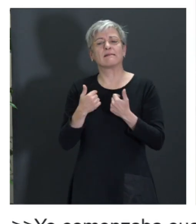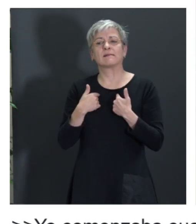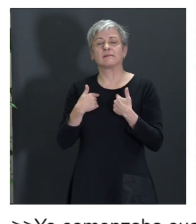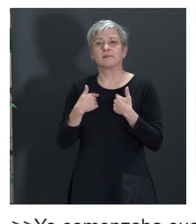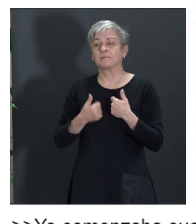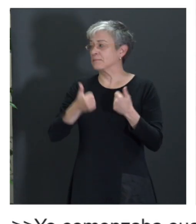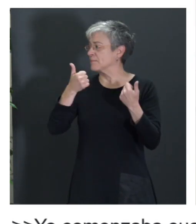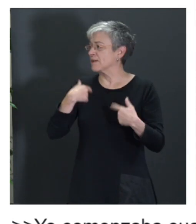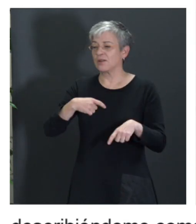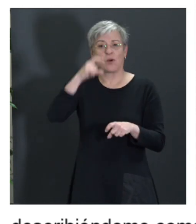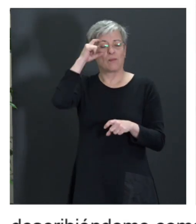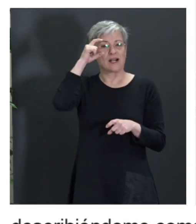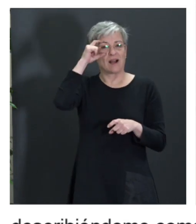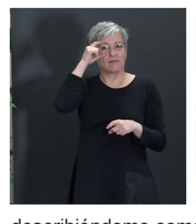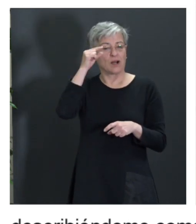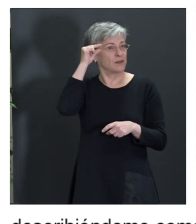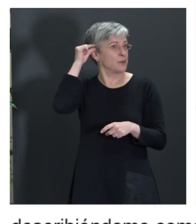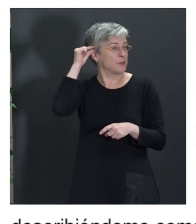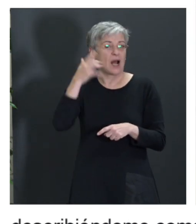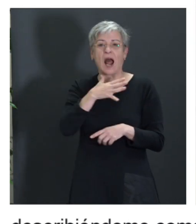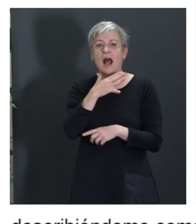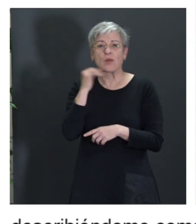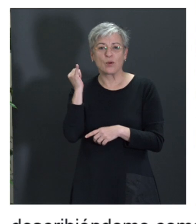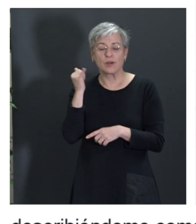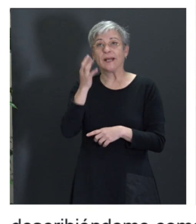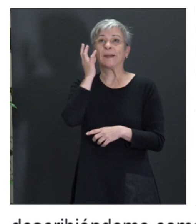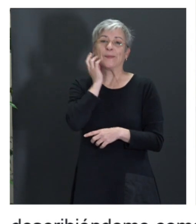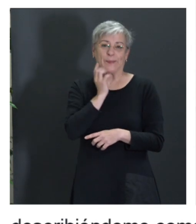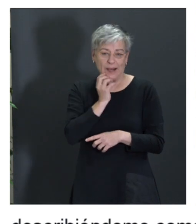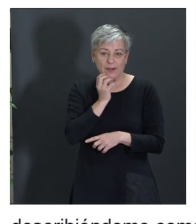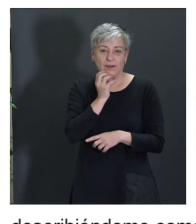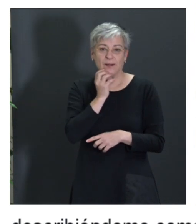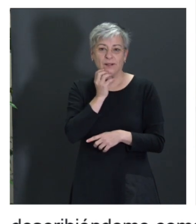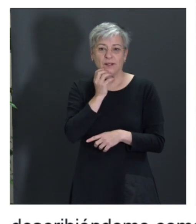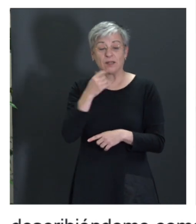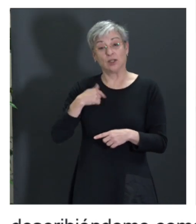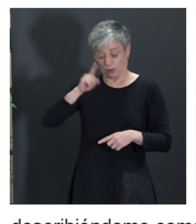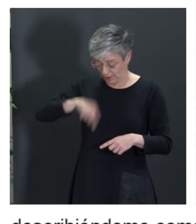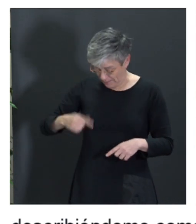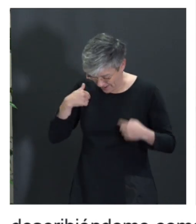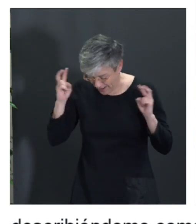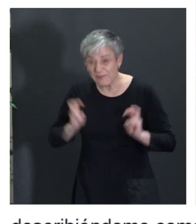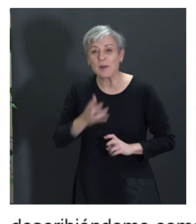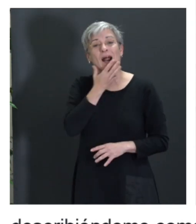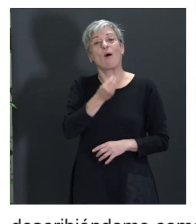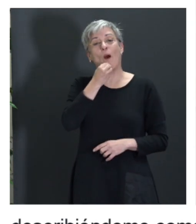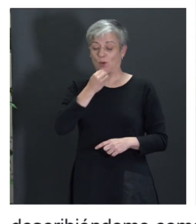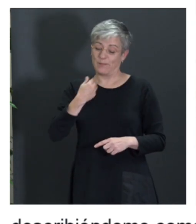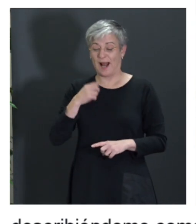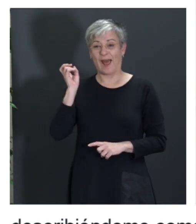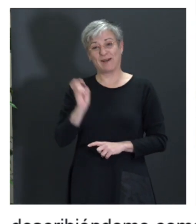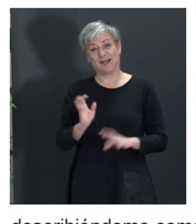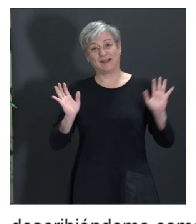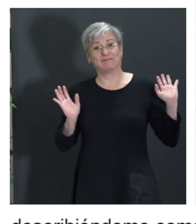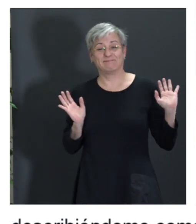llevo unas gafas con patillas azules y tengo barba, y yo también me he puesto guapo para estar aquí delante de todos vosotros, así que